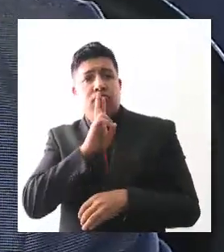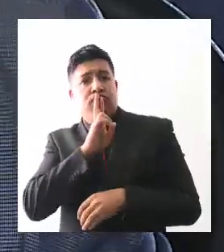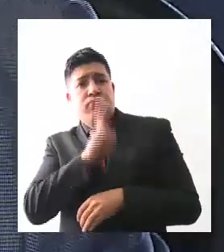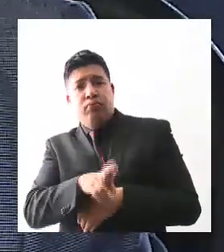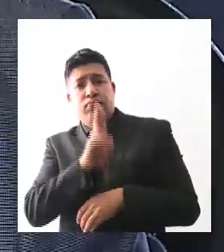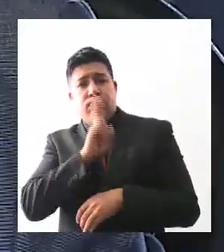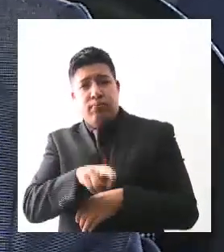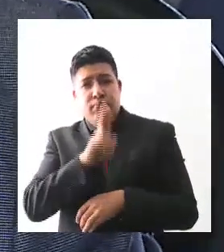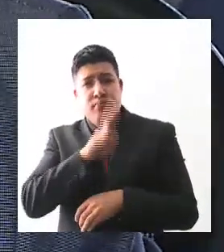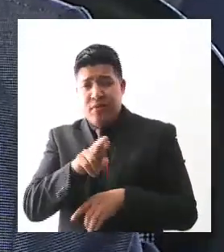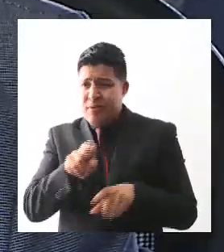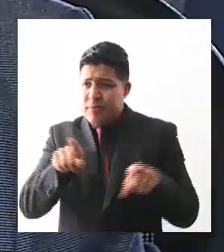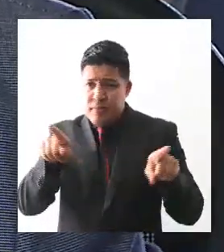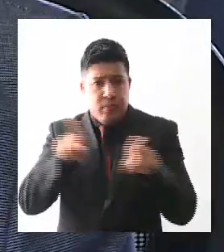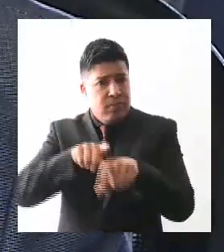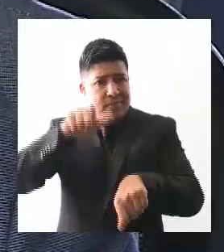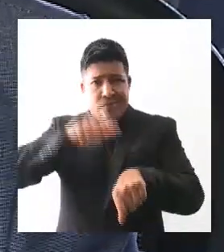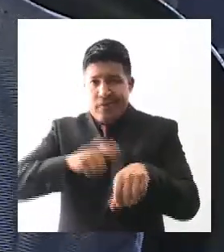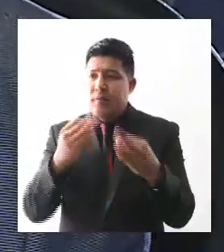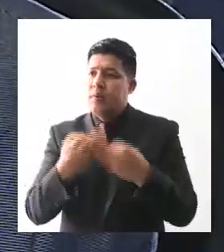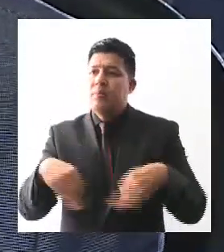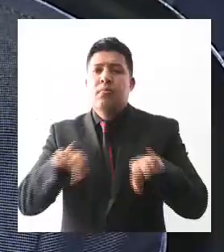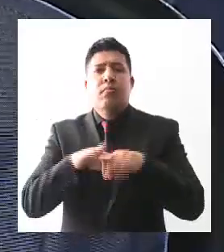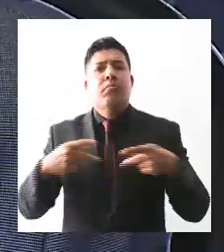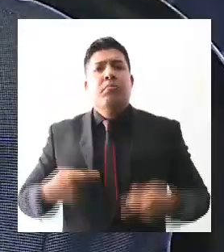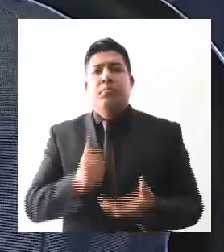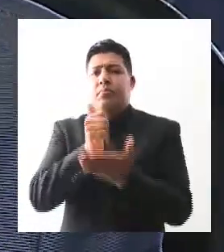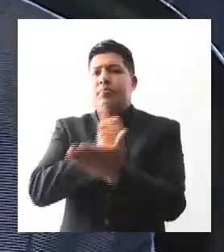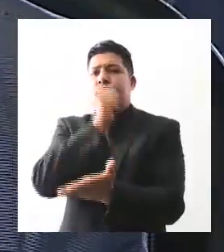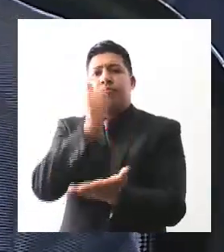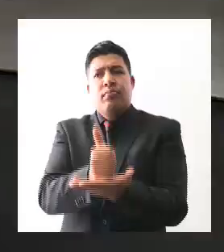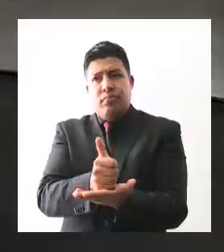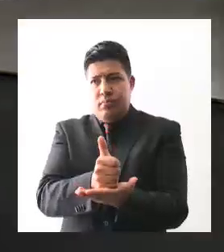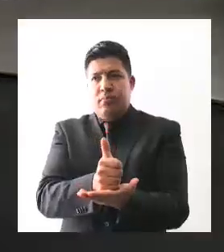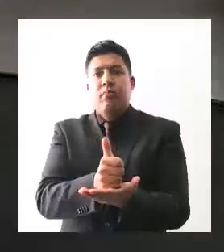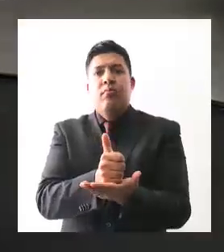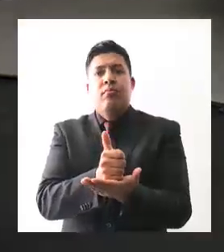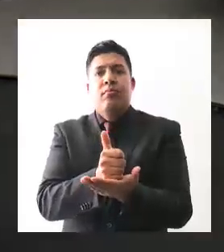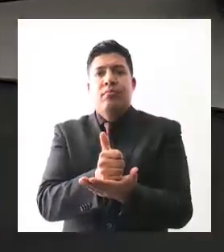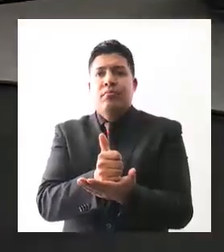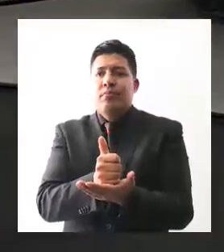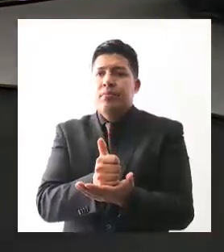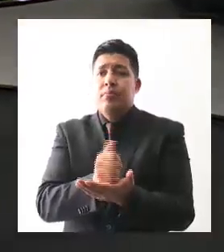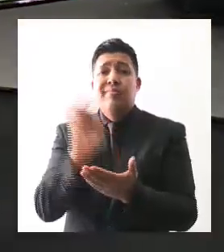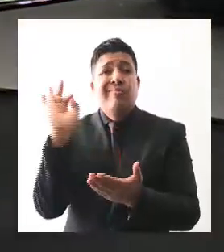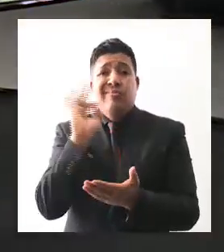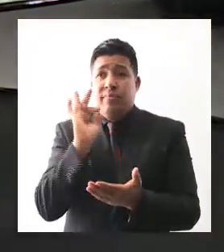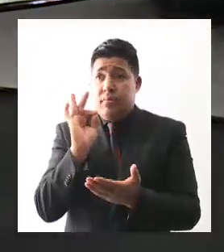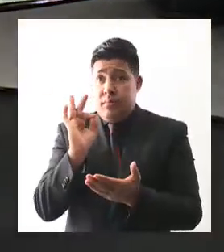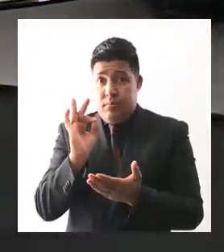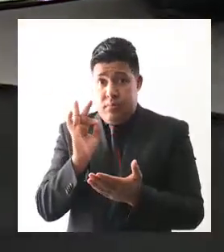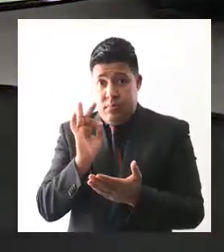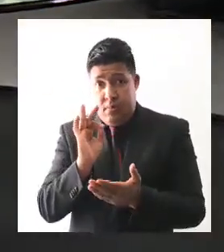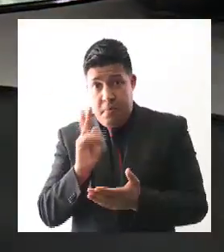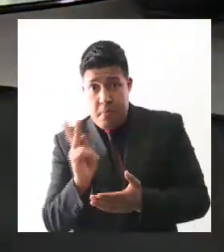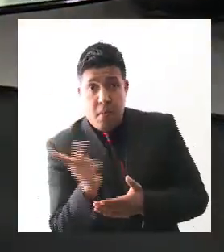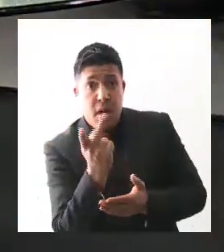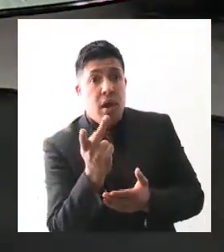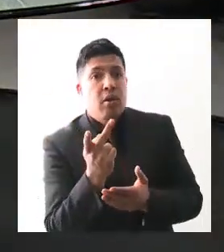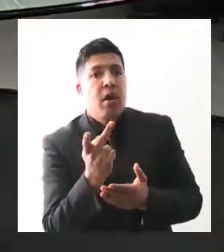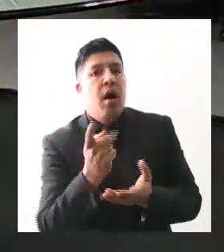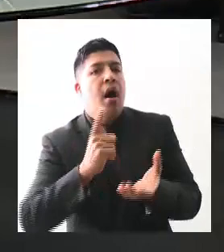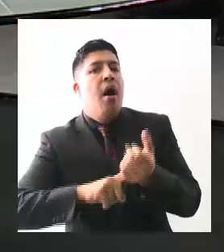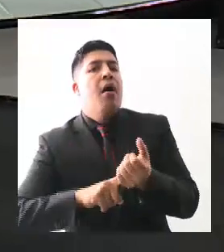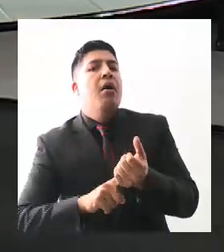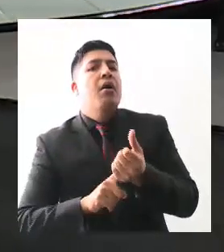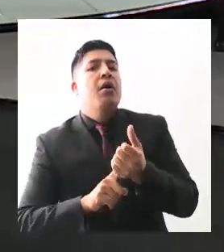es que al mismo tiempo se hagan cargo de que el ciudadano o la ciudadana si lo pregunta es porque quizá lo está viendo de otra